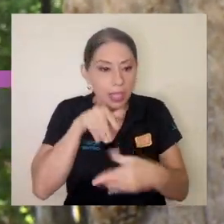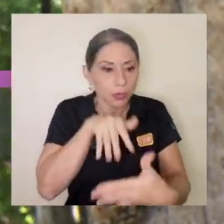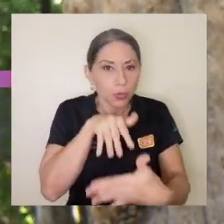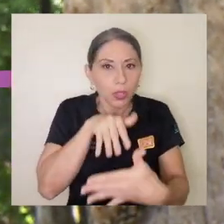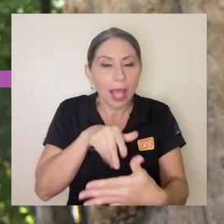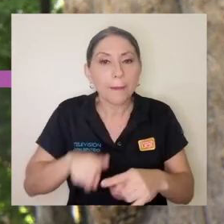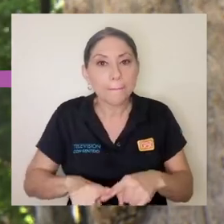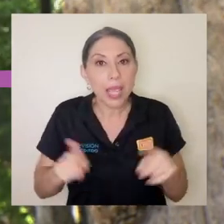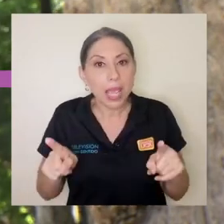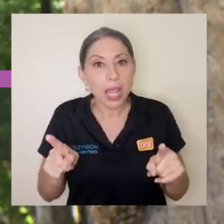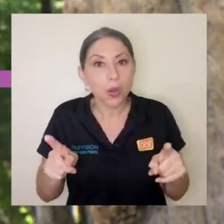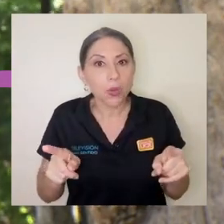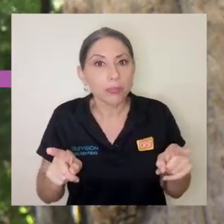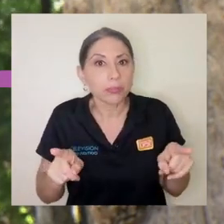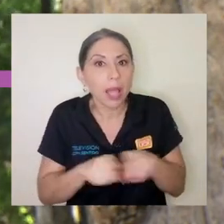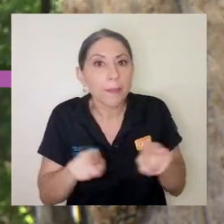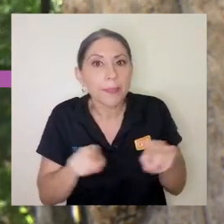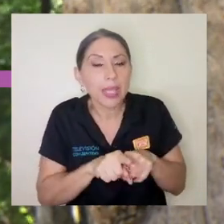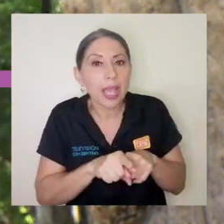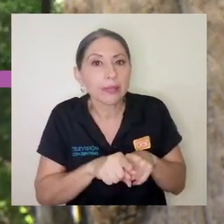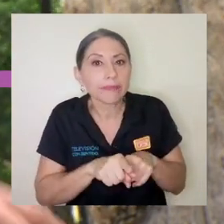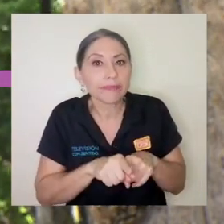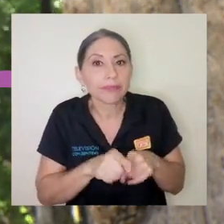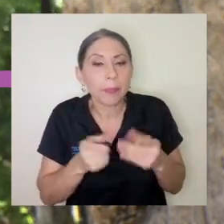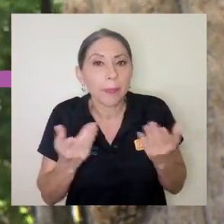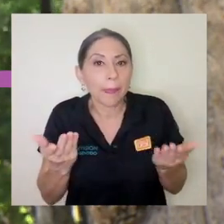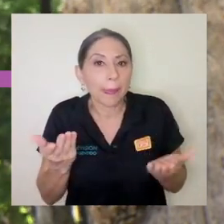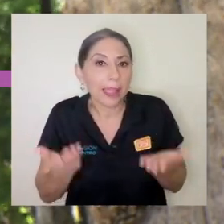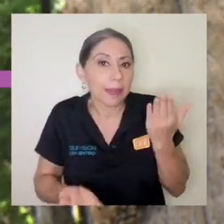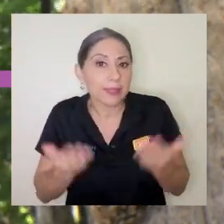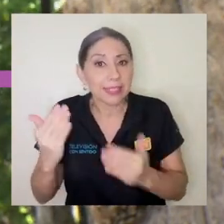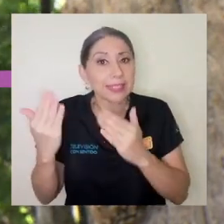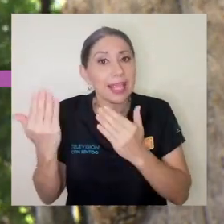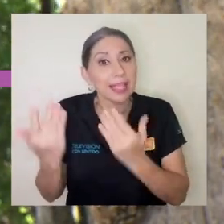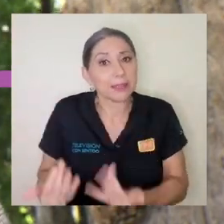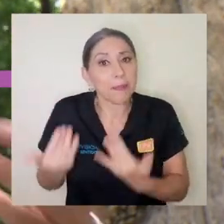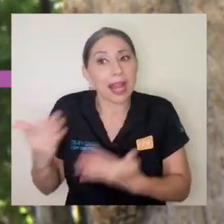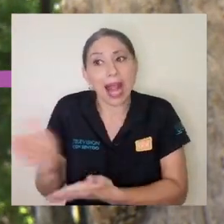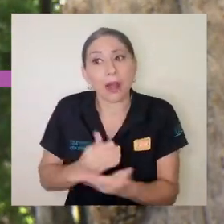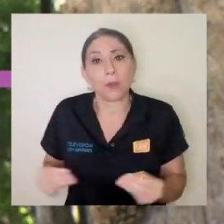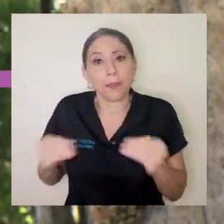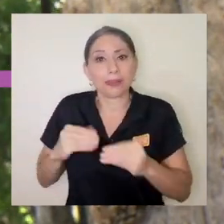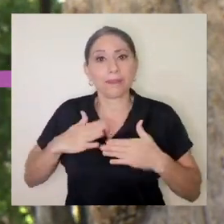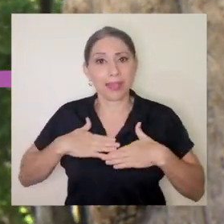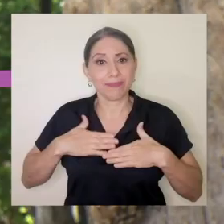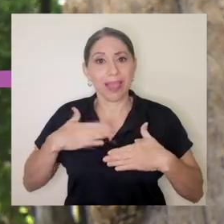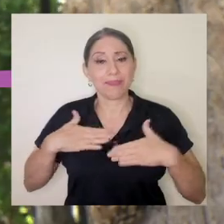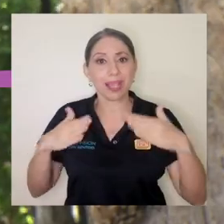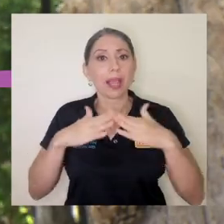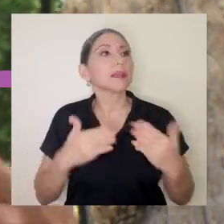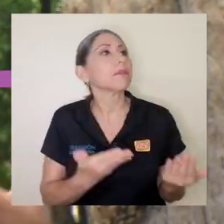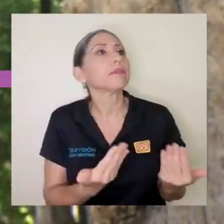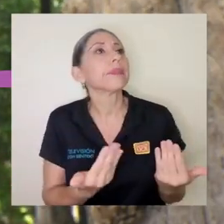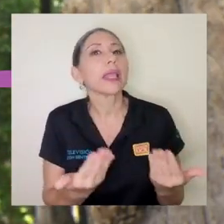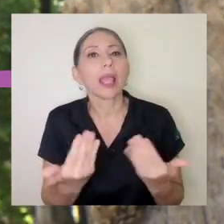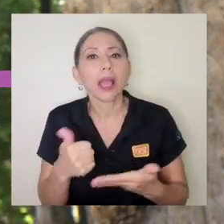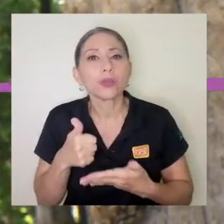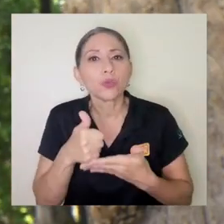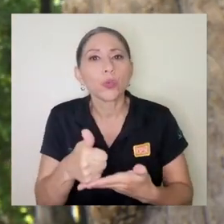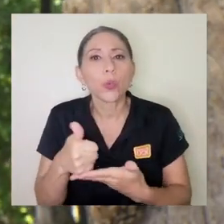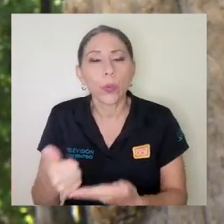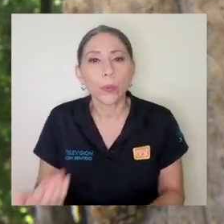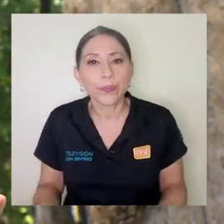tal vez también hay otras expectativas sobre mí en mi casa entonces en qué ayudo o la